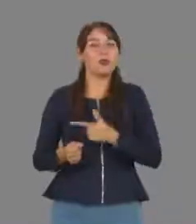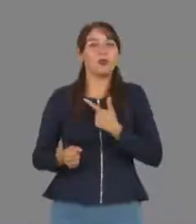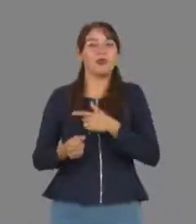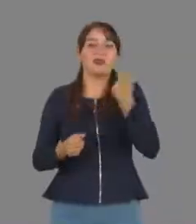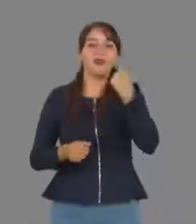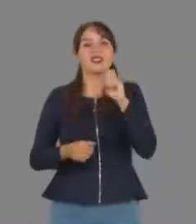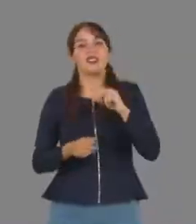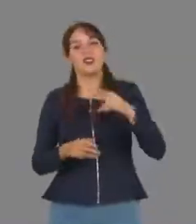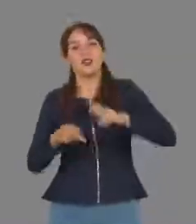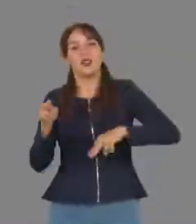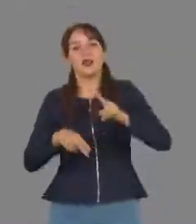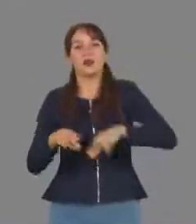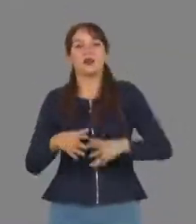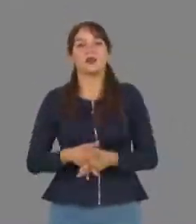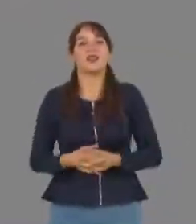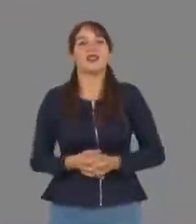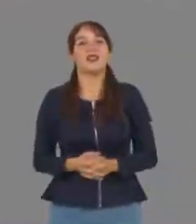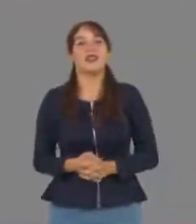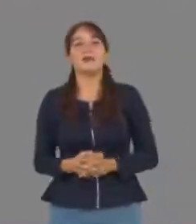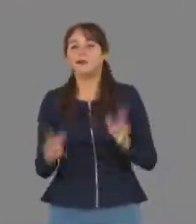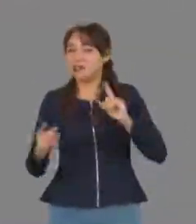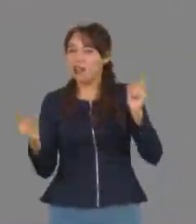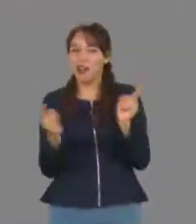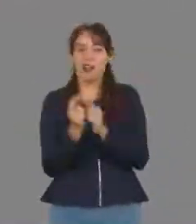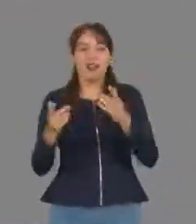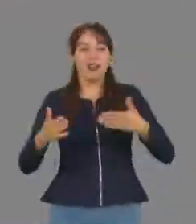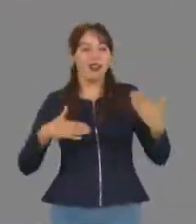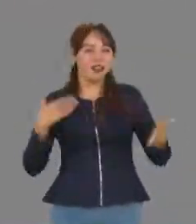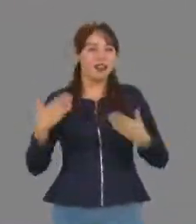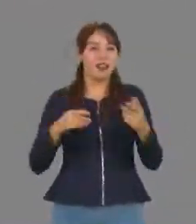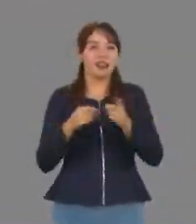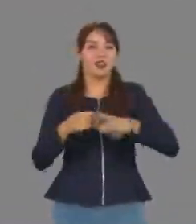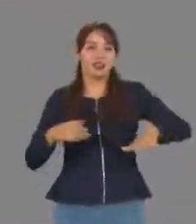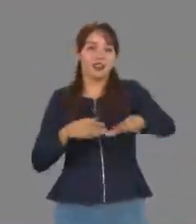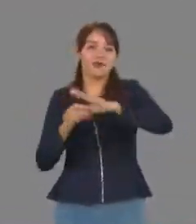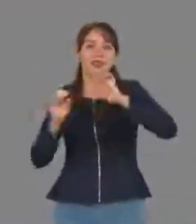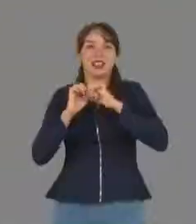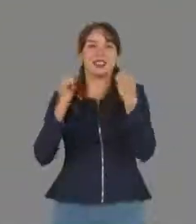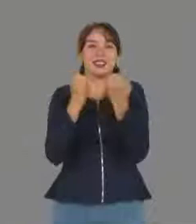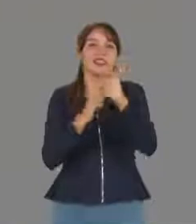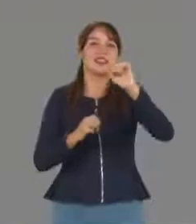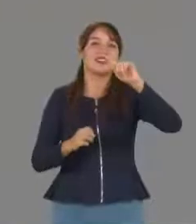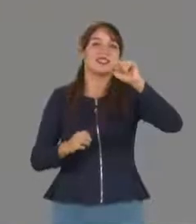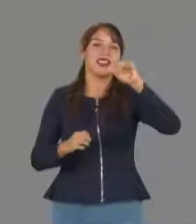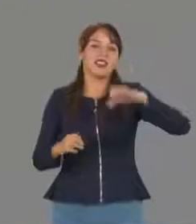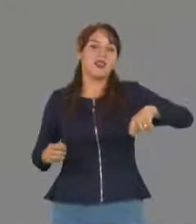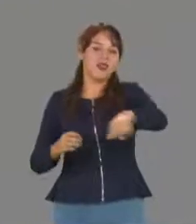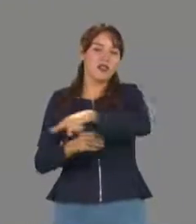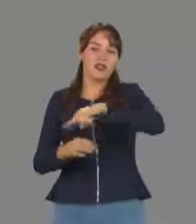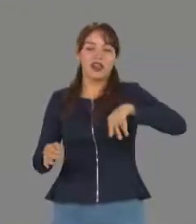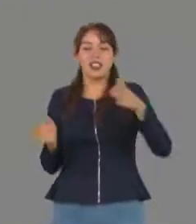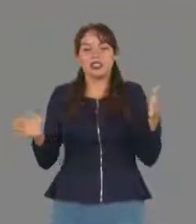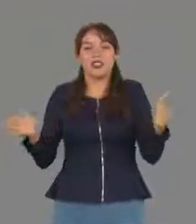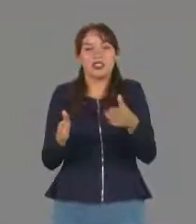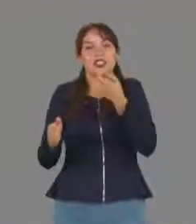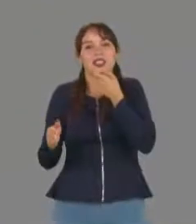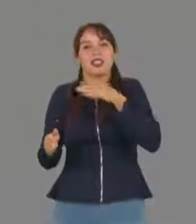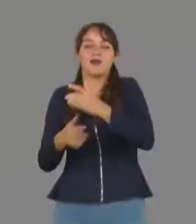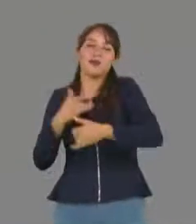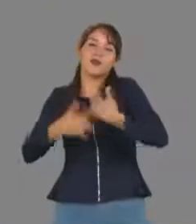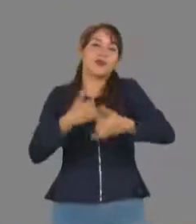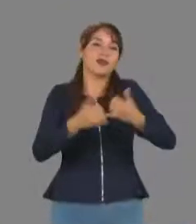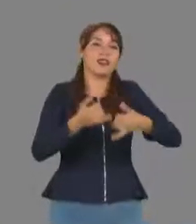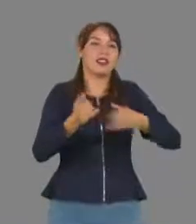en cada partido al que se presentan. Encuentros celebrados en la canchita Enrique Borja del Complejo Deportivo Adolfo Ruiz Cortines, en Ciudad Victoria,